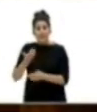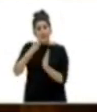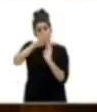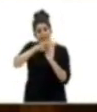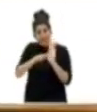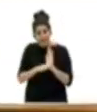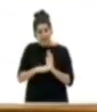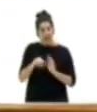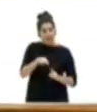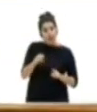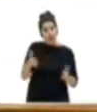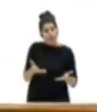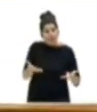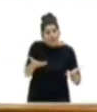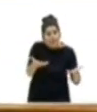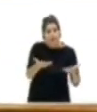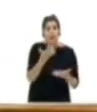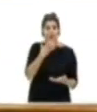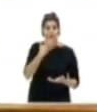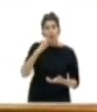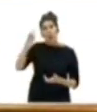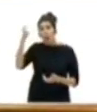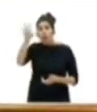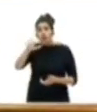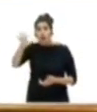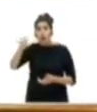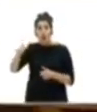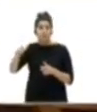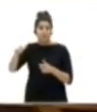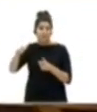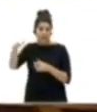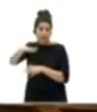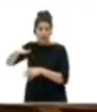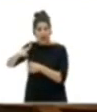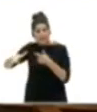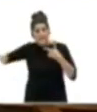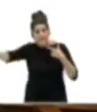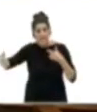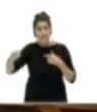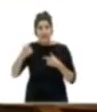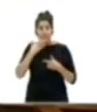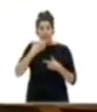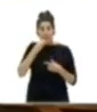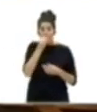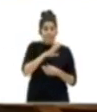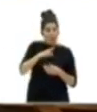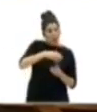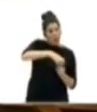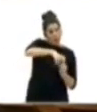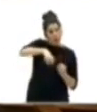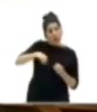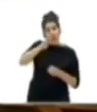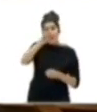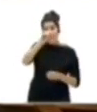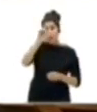producciones locales, como sucede ya en otros territorios de regiones ultraperiféricas. Un mejor reparto presupuestario en el POSEI,